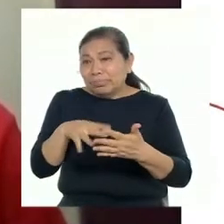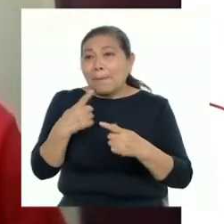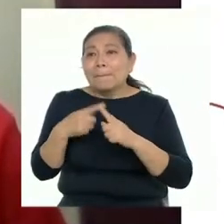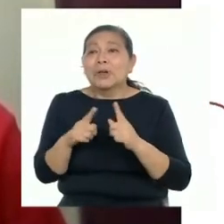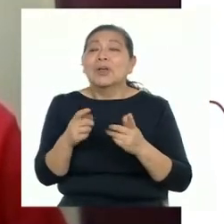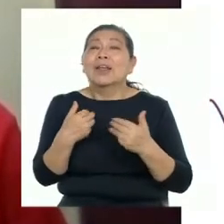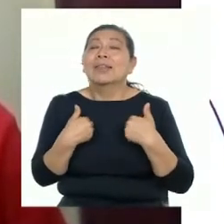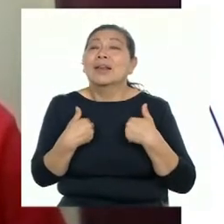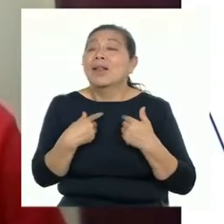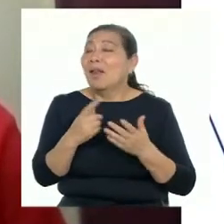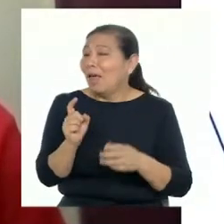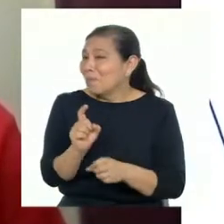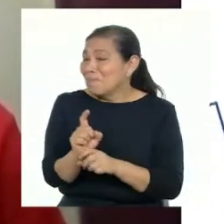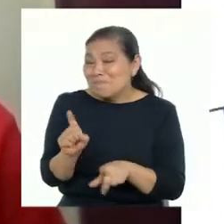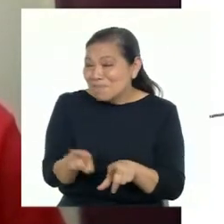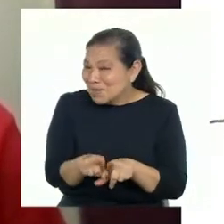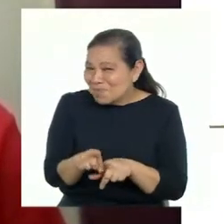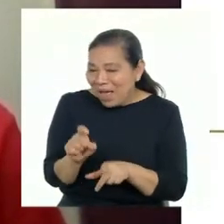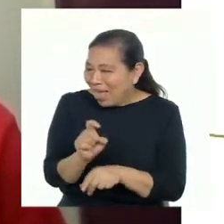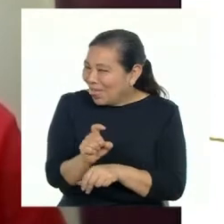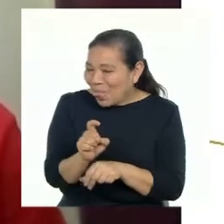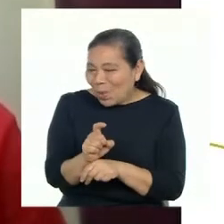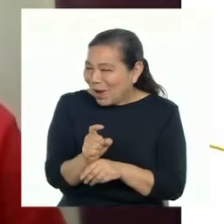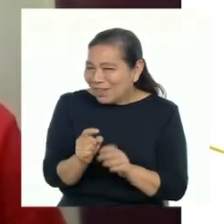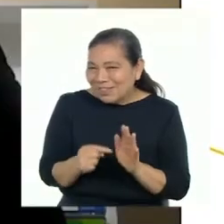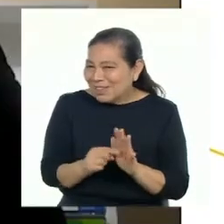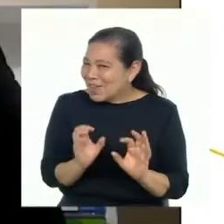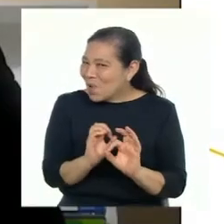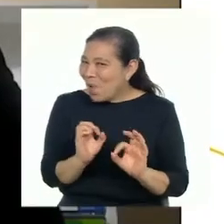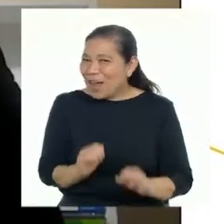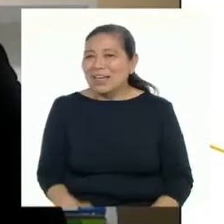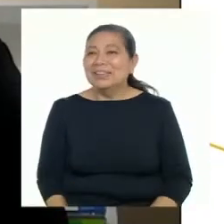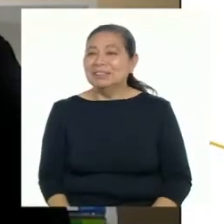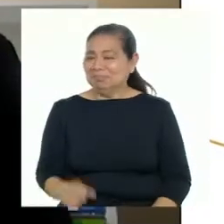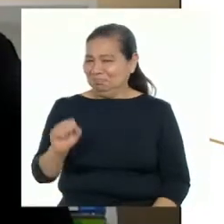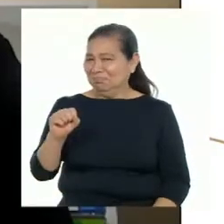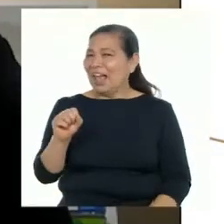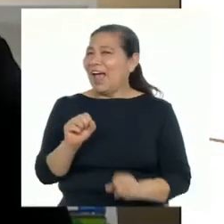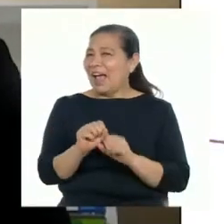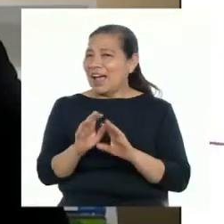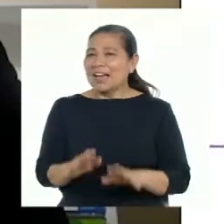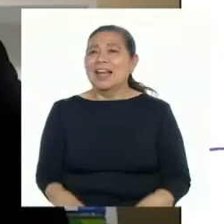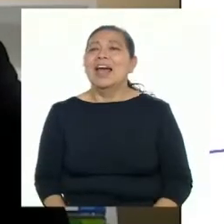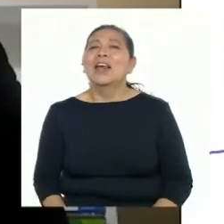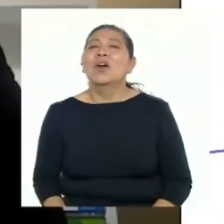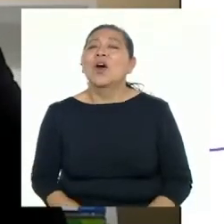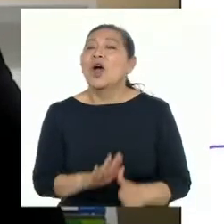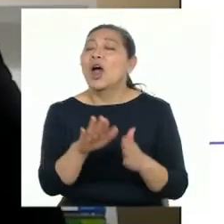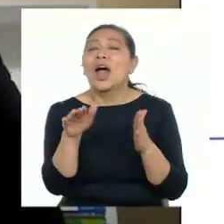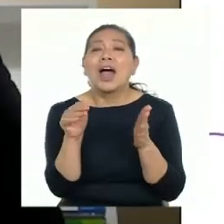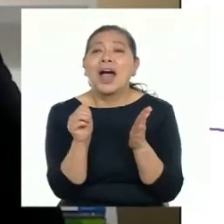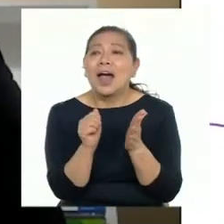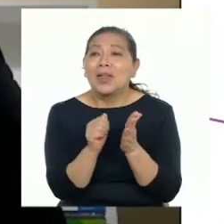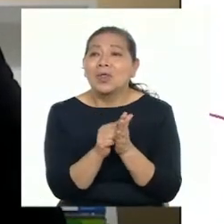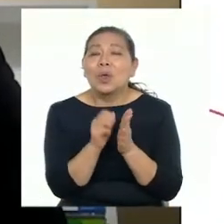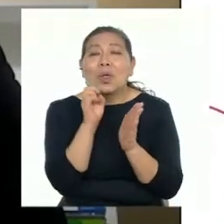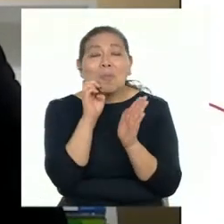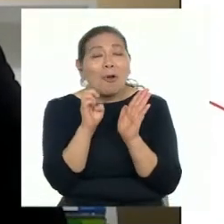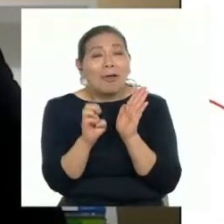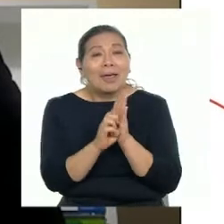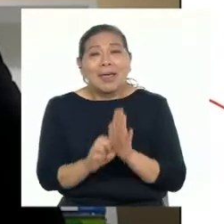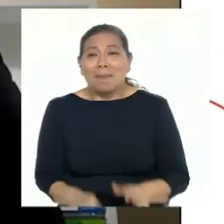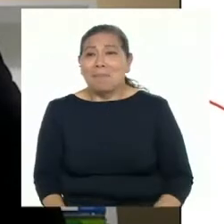Porque no es la misma educación que las clases presenciales. Claro que sí, y no solo a mí, sino creo que a todos. Por ejemplo,